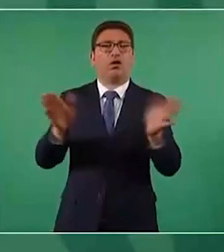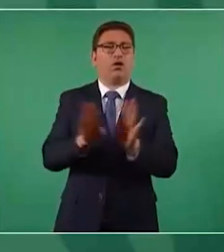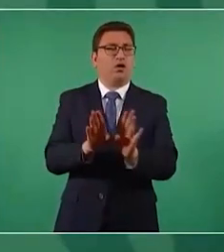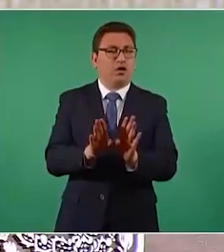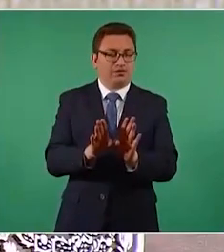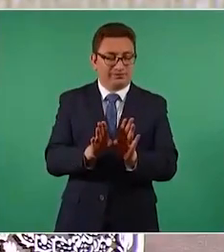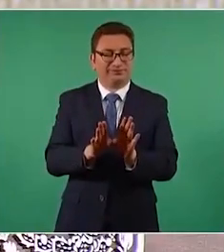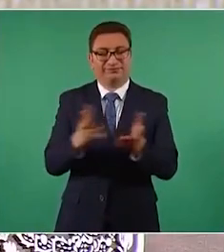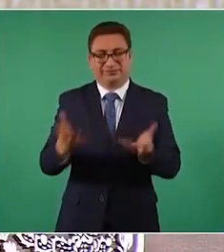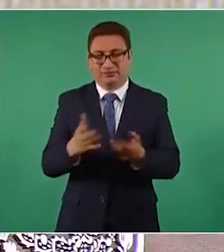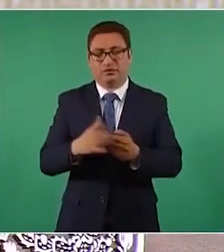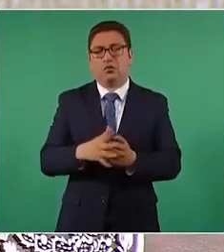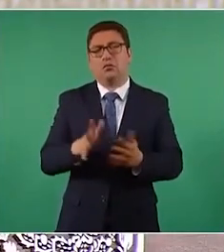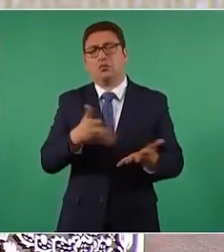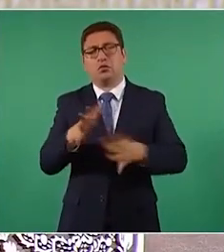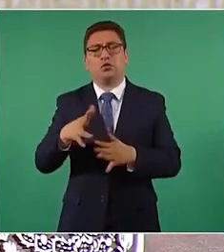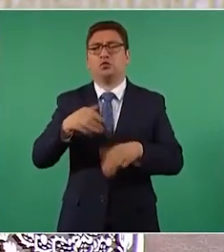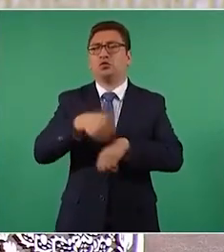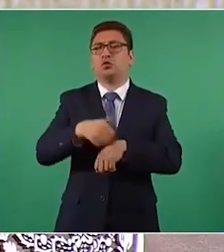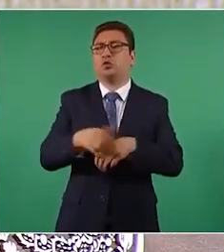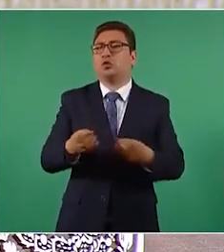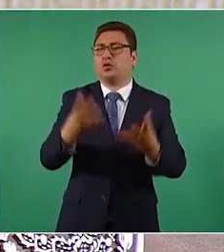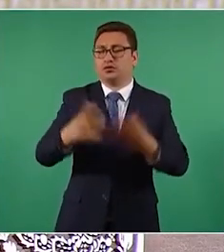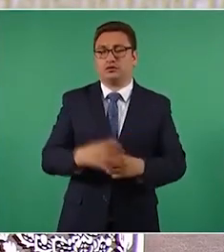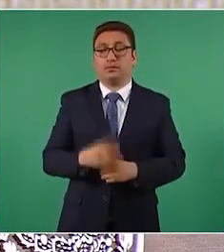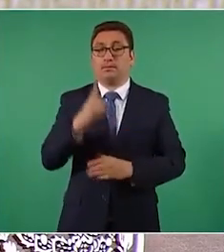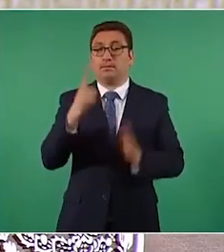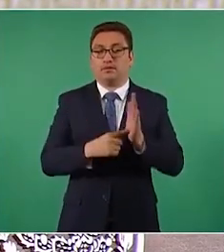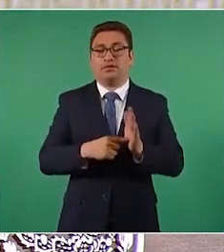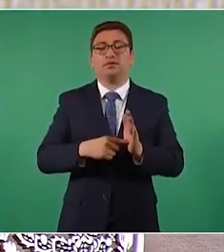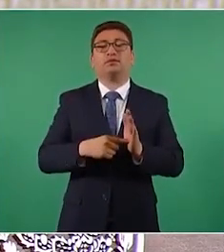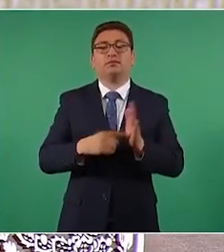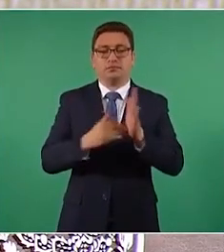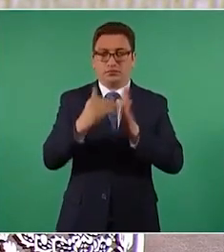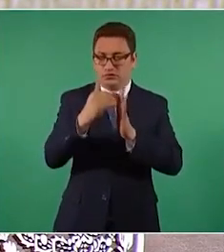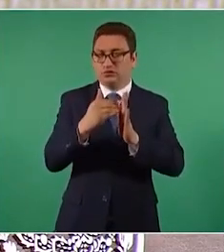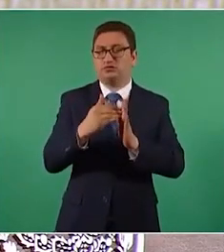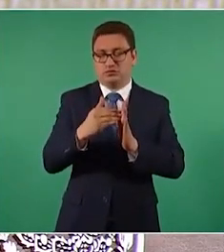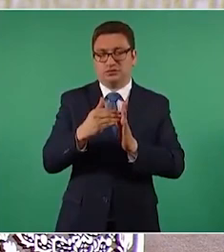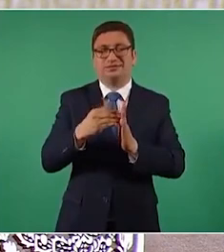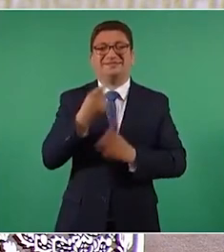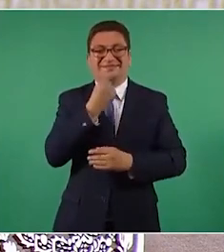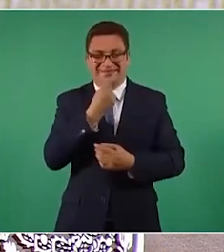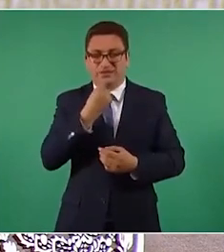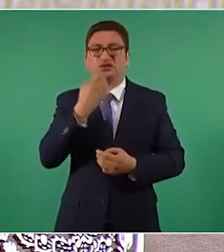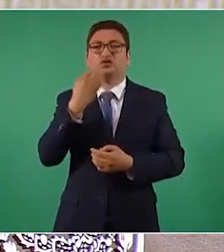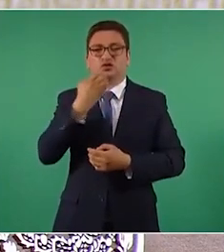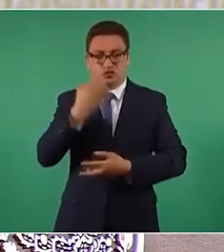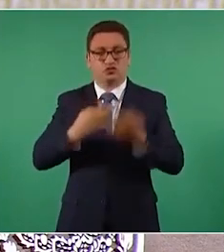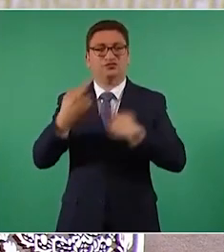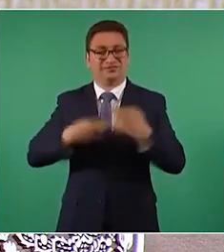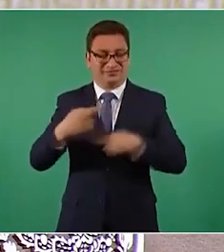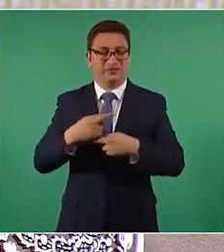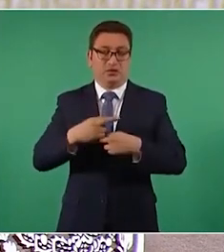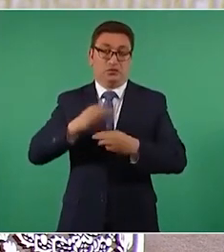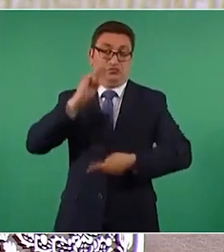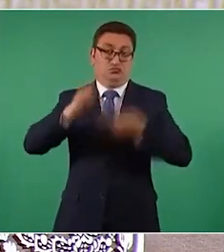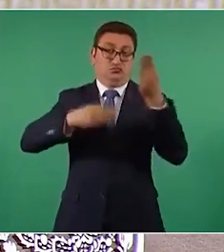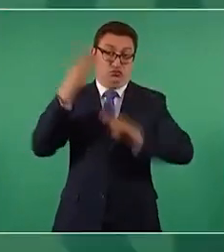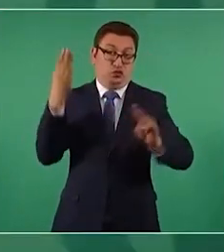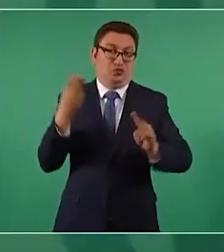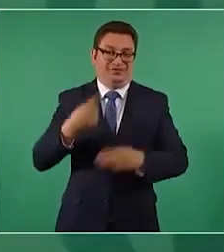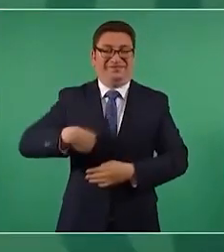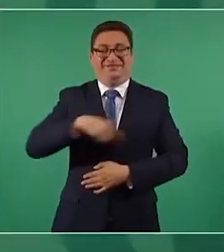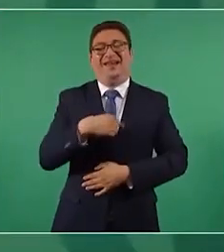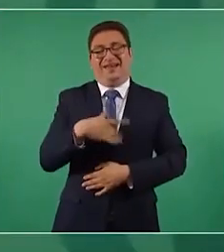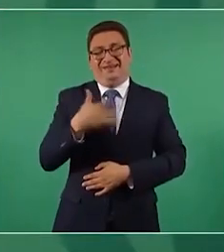para darles números concretos tenemos ya mil millones de niños que están volviendo a las clases en todo el mundo y eso nos tiene